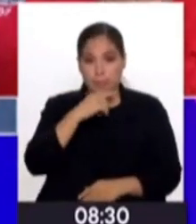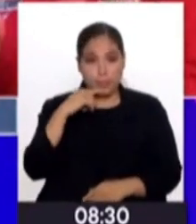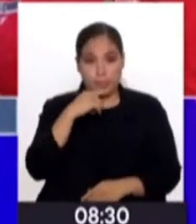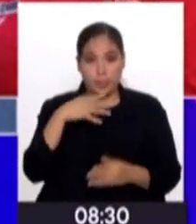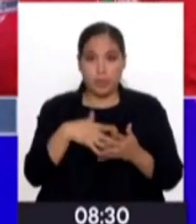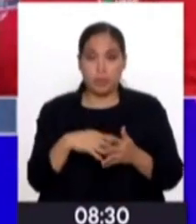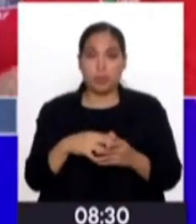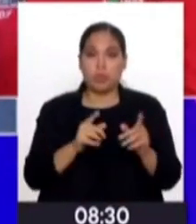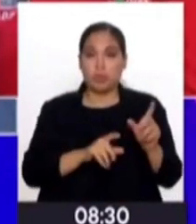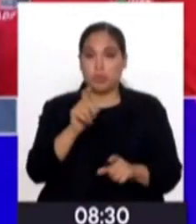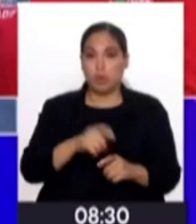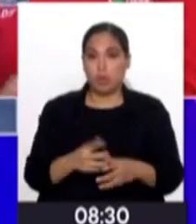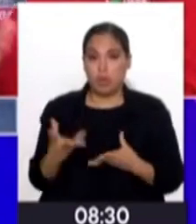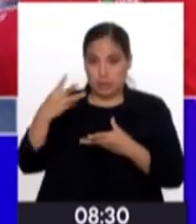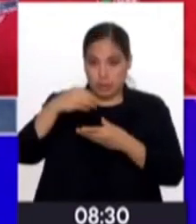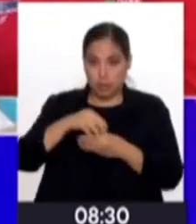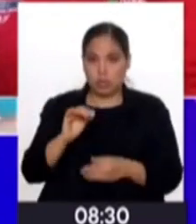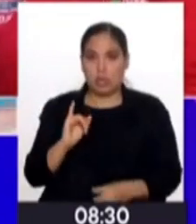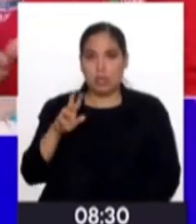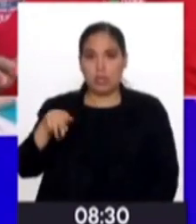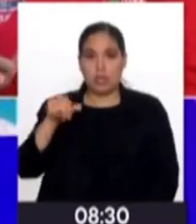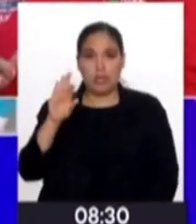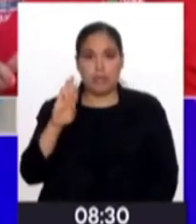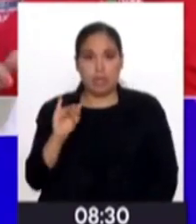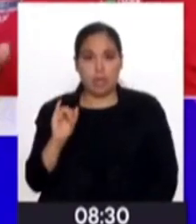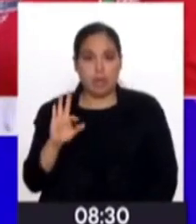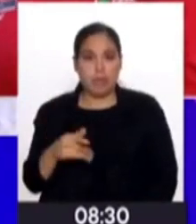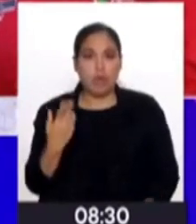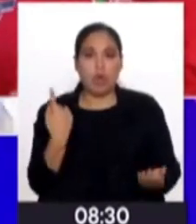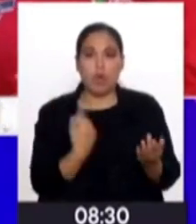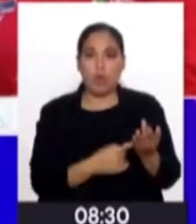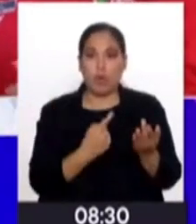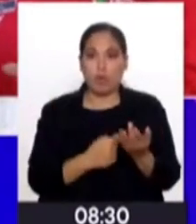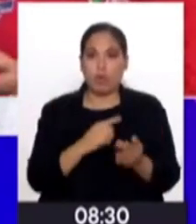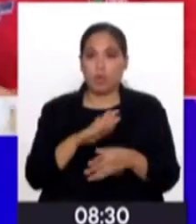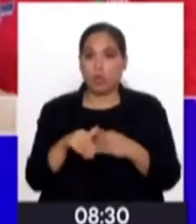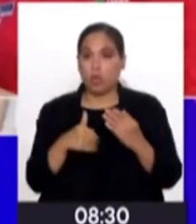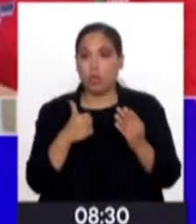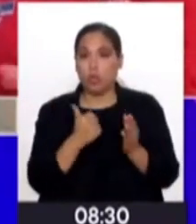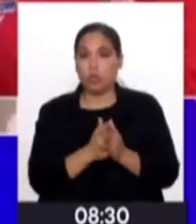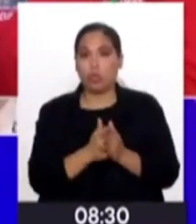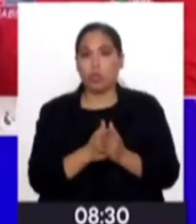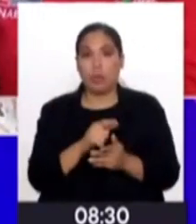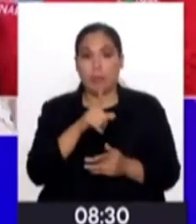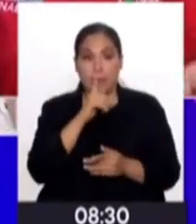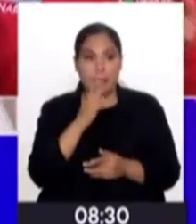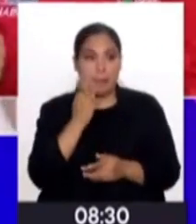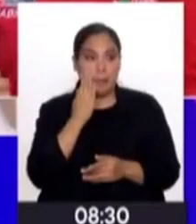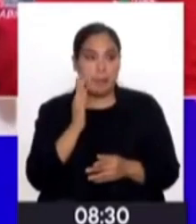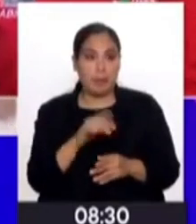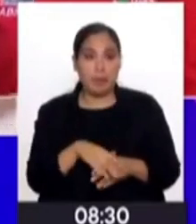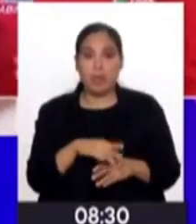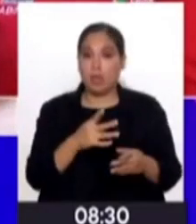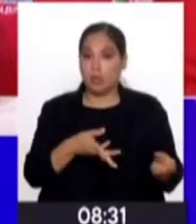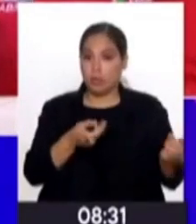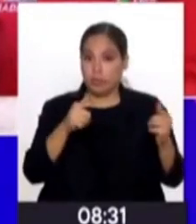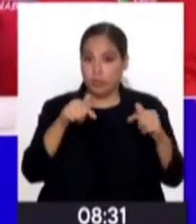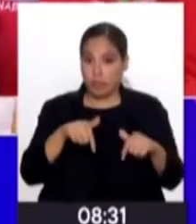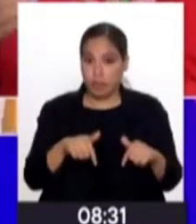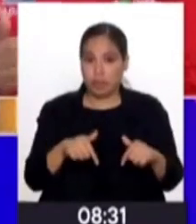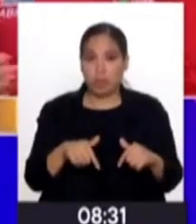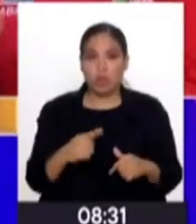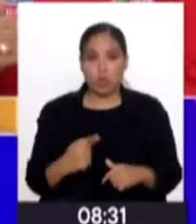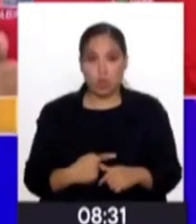Vulnerables, a la cual pertenece INAVIF, que son en coordinación con los juzgados de familia. Ellos lo envían, ¿no?